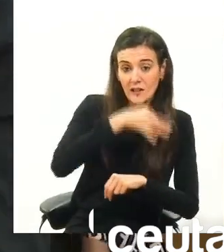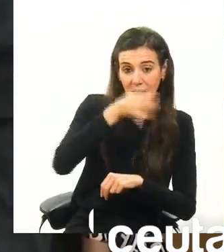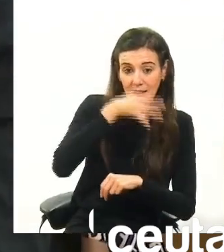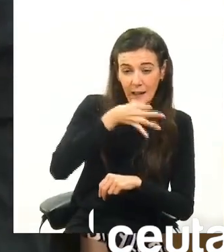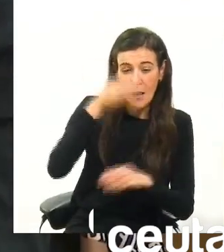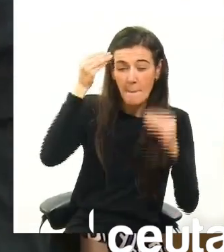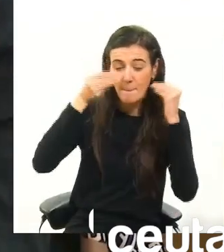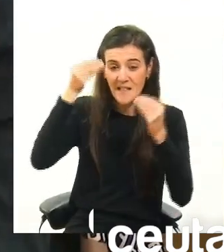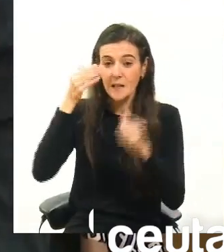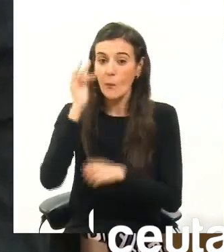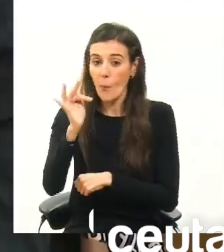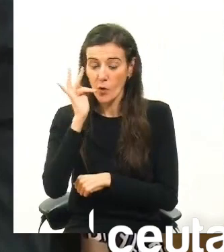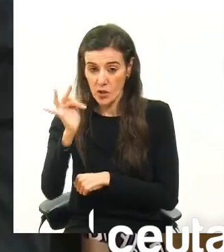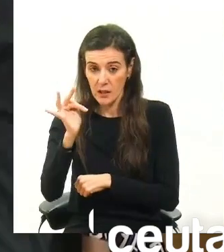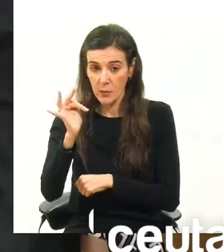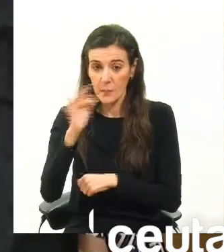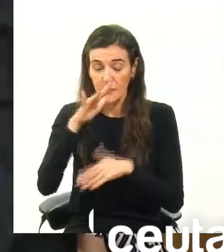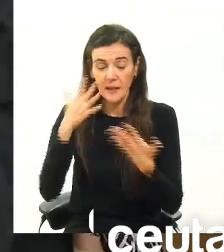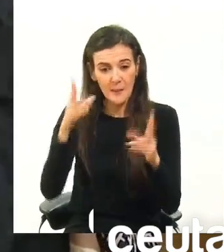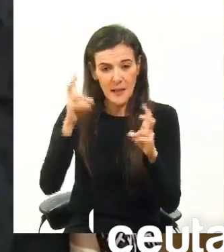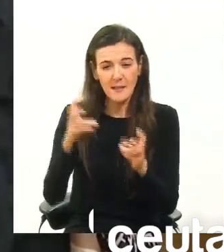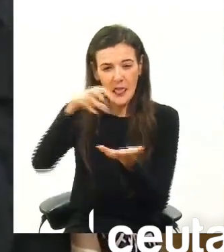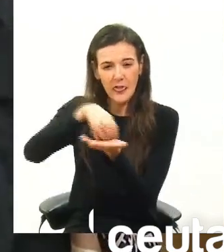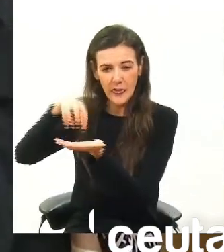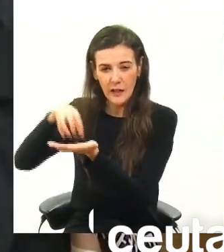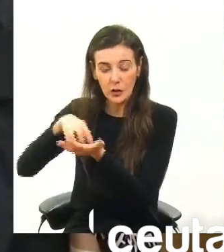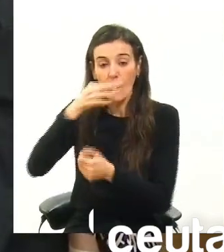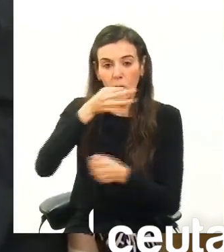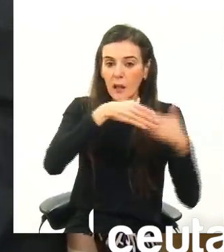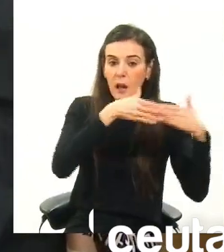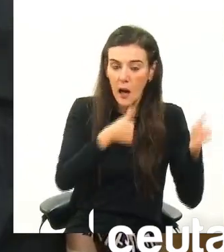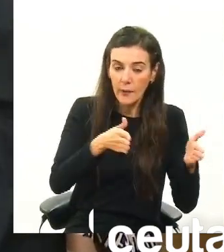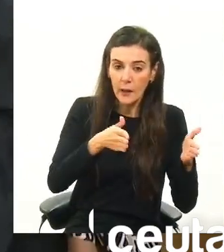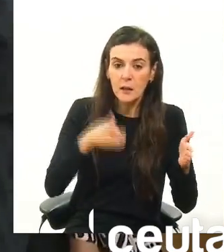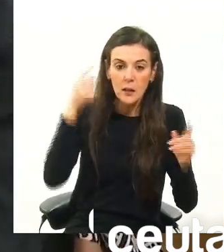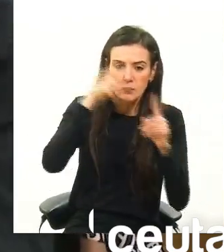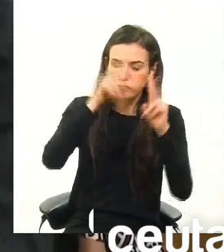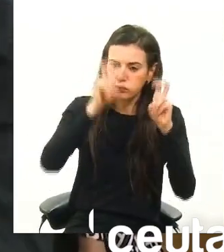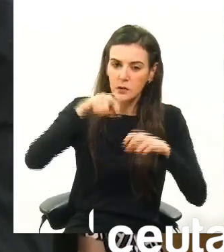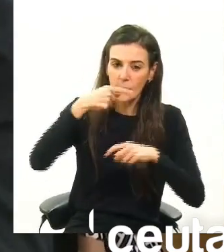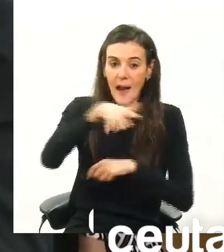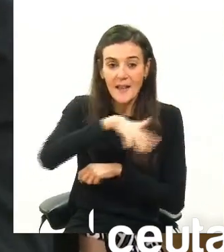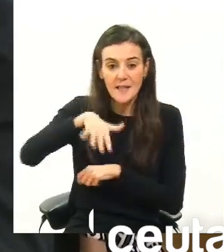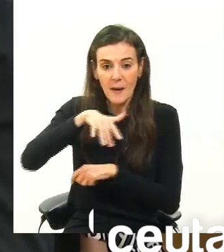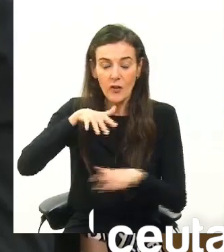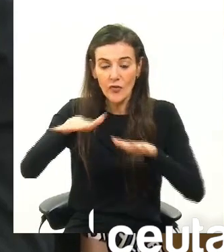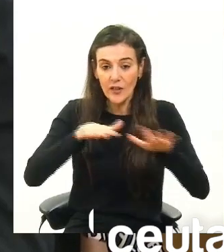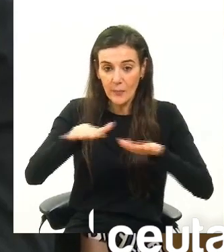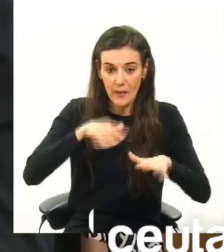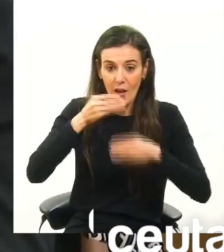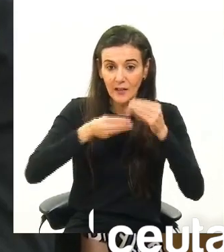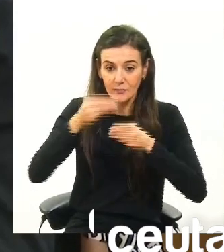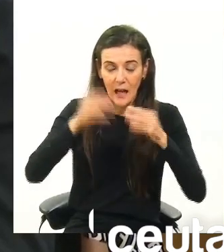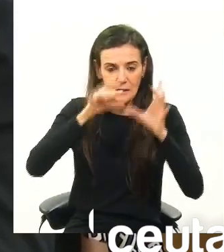consideramos muy positivo que estos centros abran de tarde y se conviertan en consecuencia en espacios dinamizadores